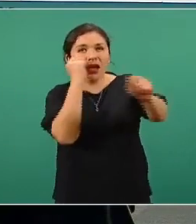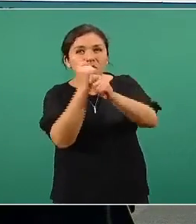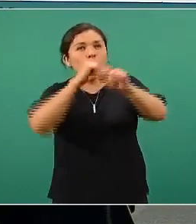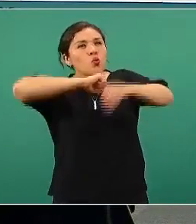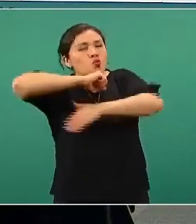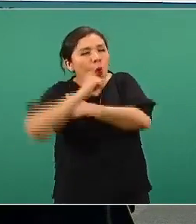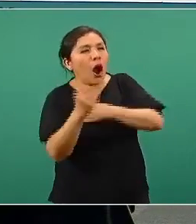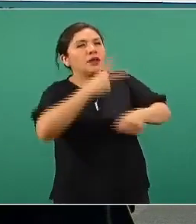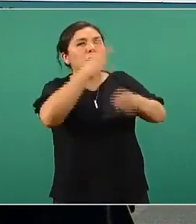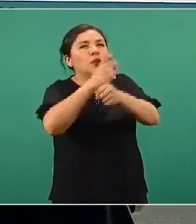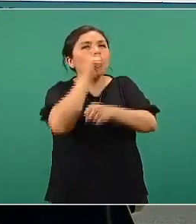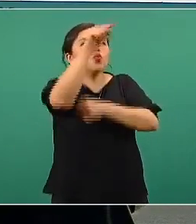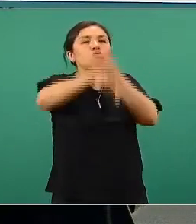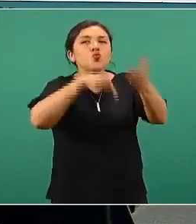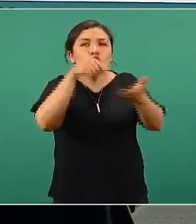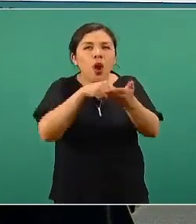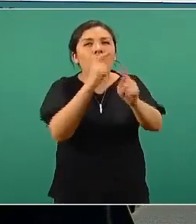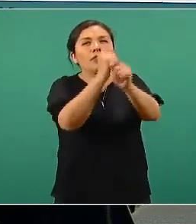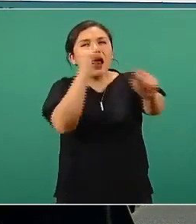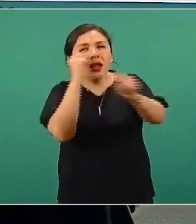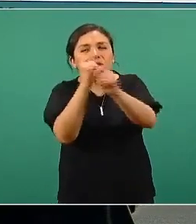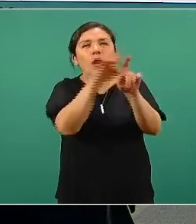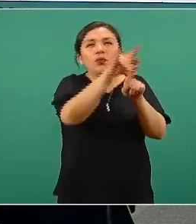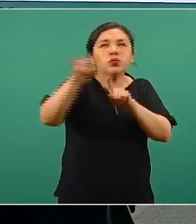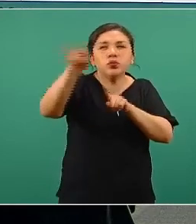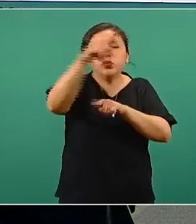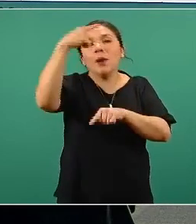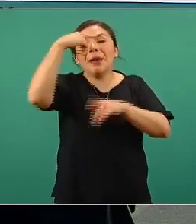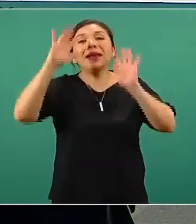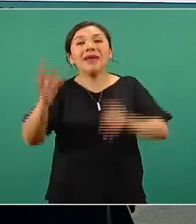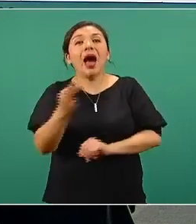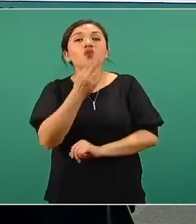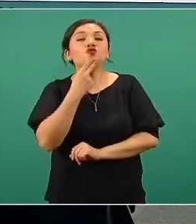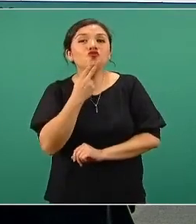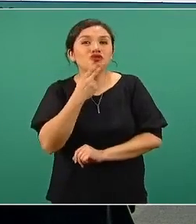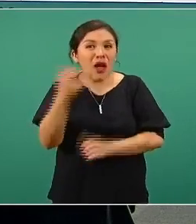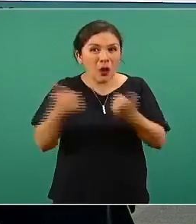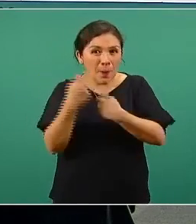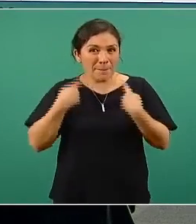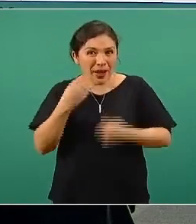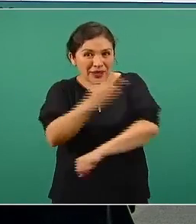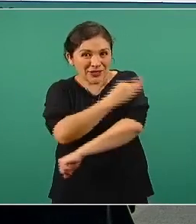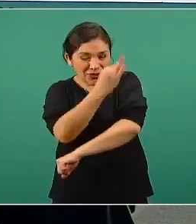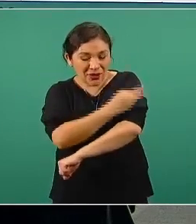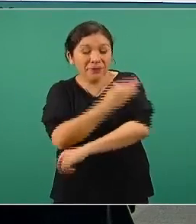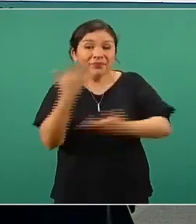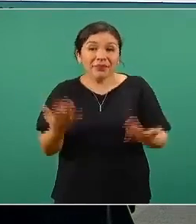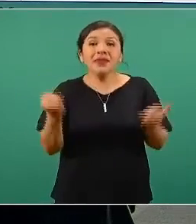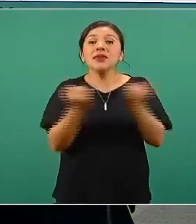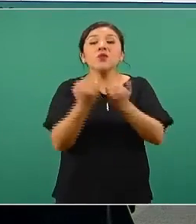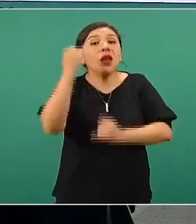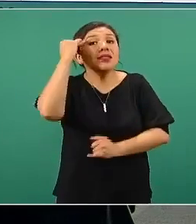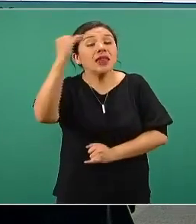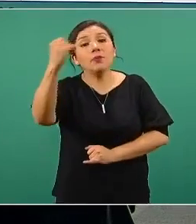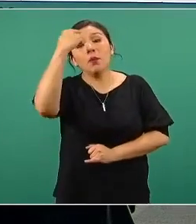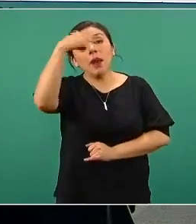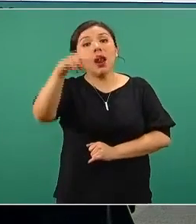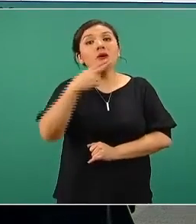almacenamiento secundario, transporte, uso. Y luego está finalmente el tiempo de uso.